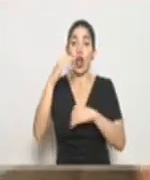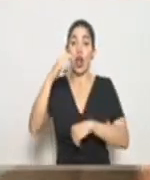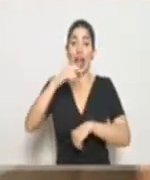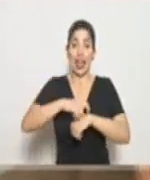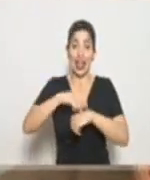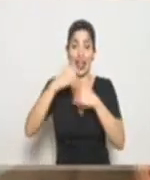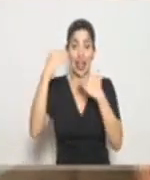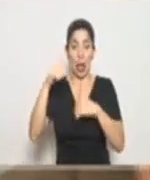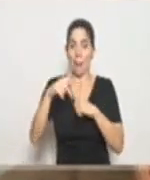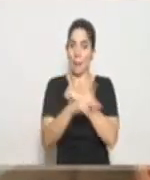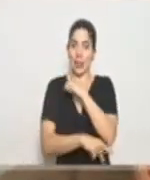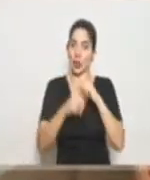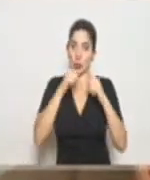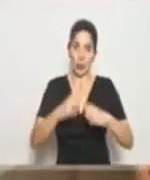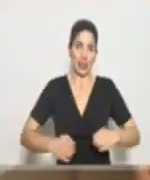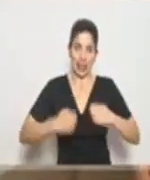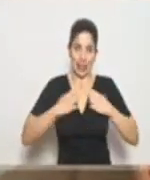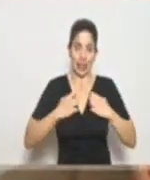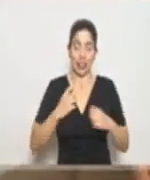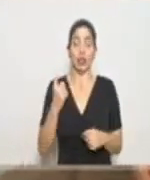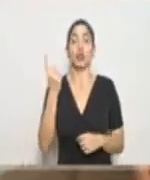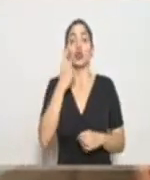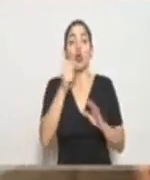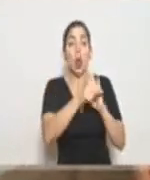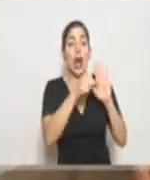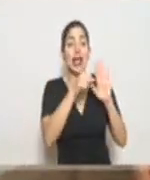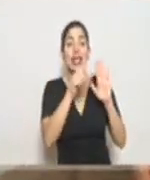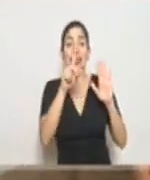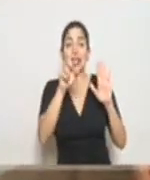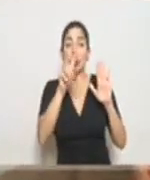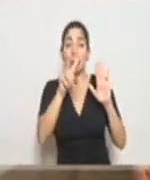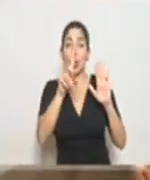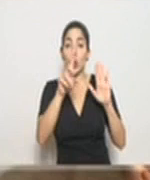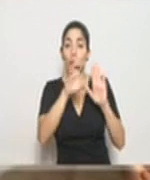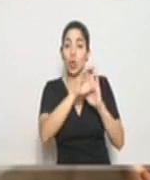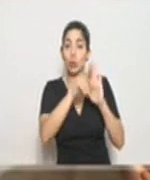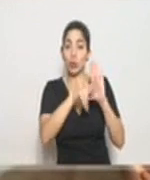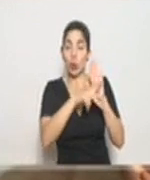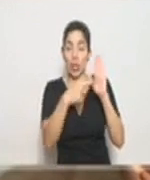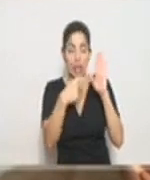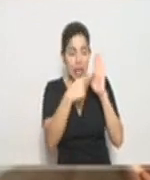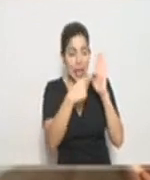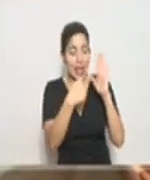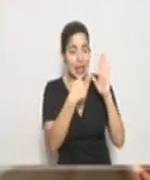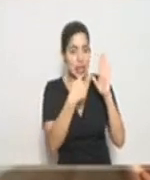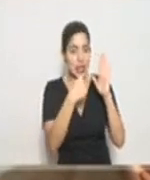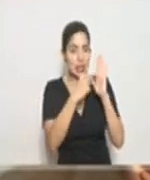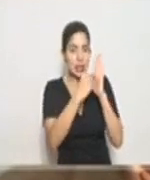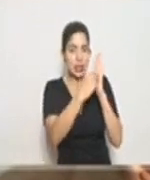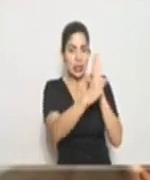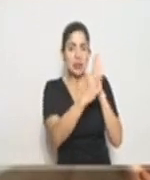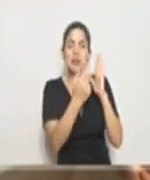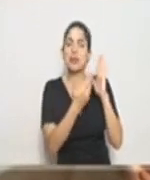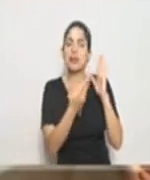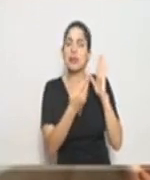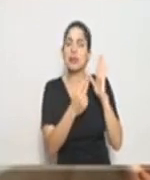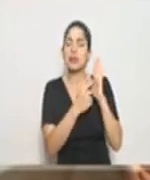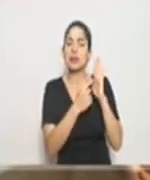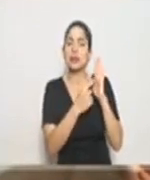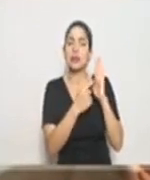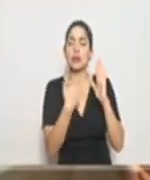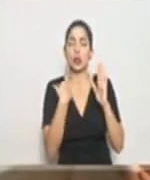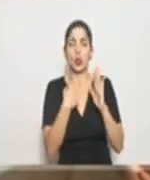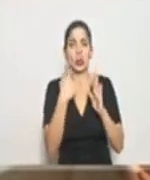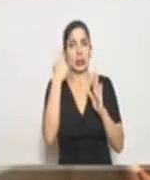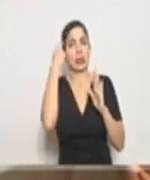país no existe lo que se establece es en el artículo 121 de la constitución política que es algo que nos